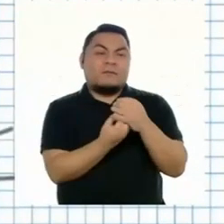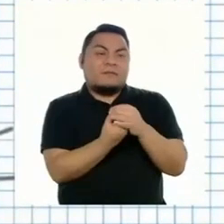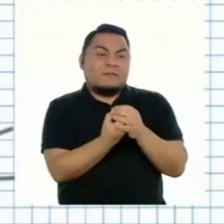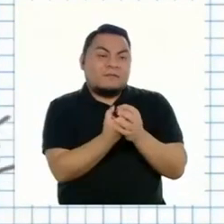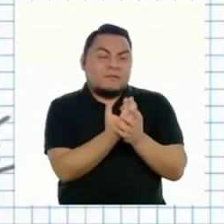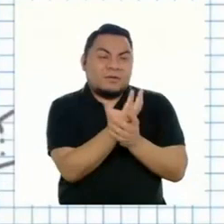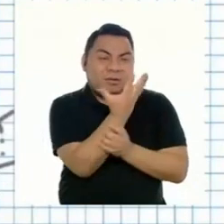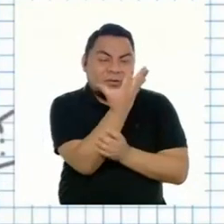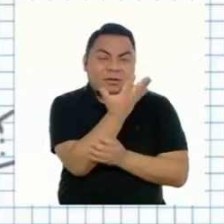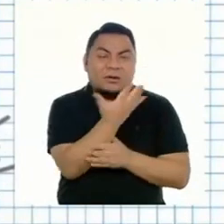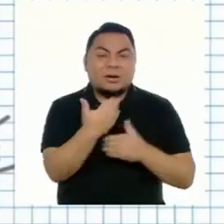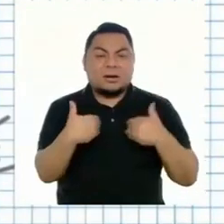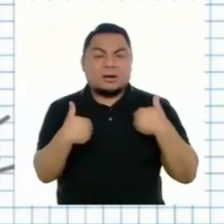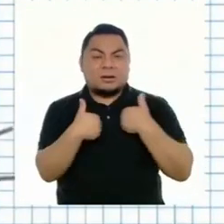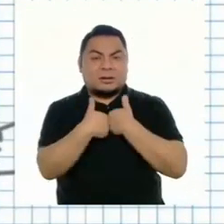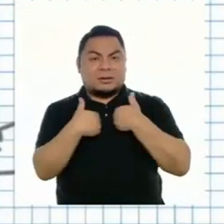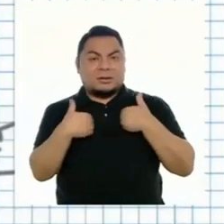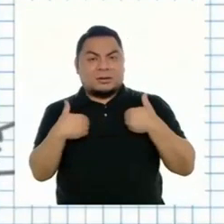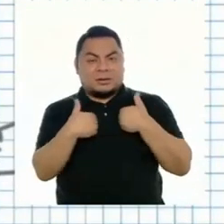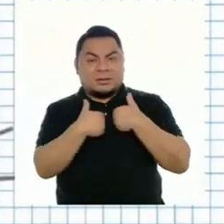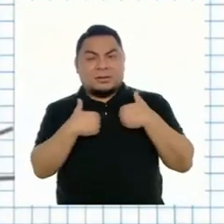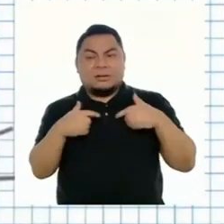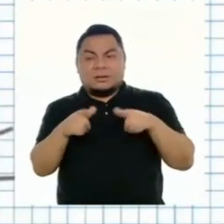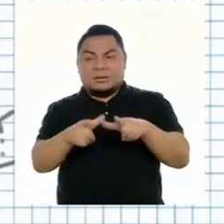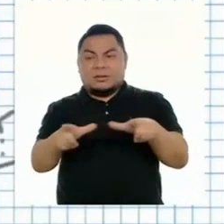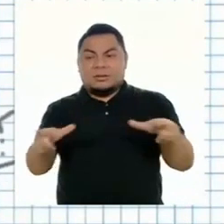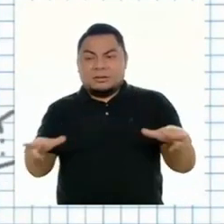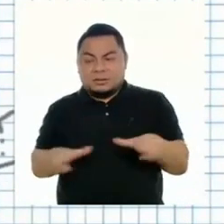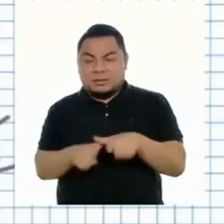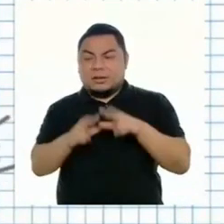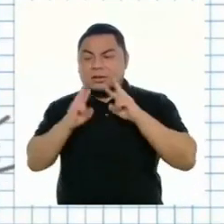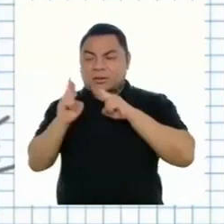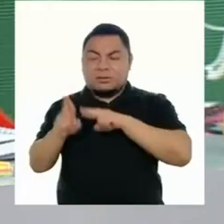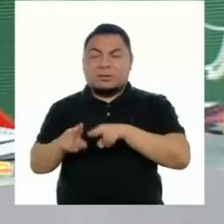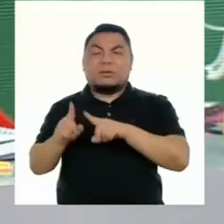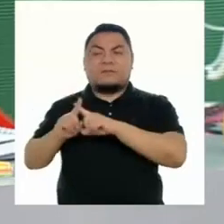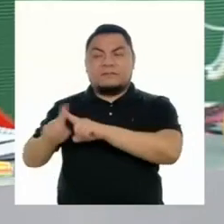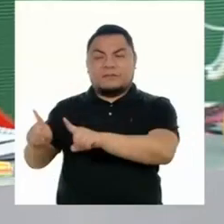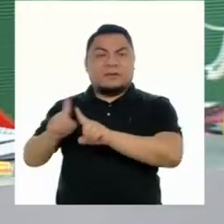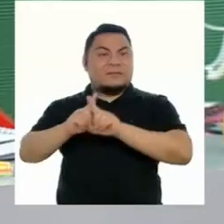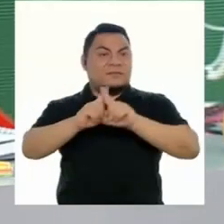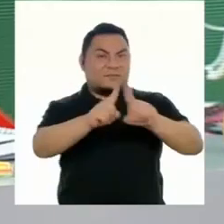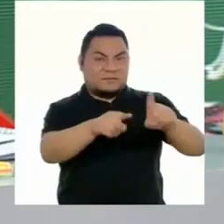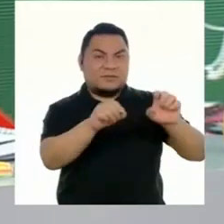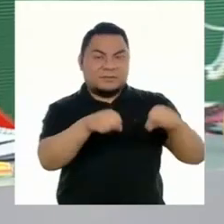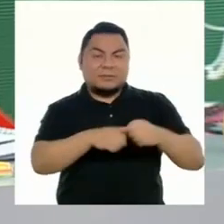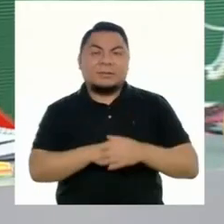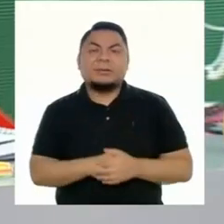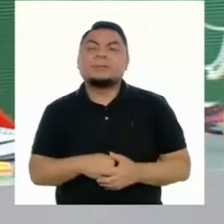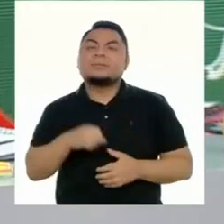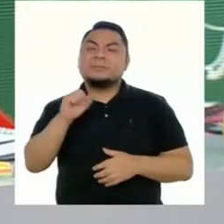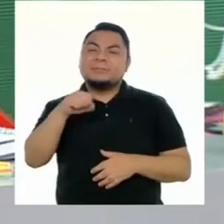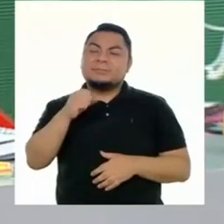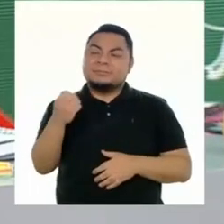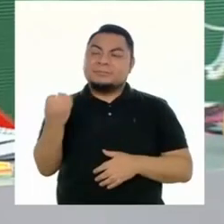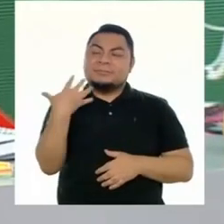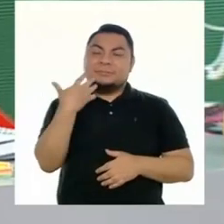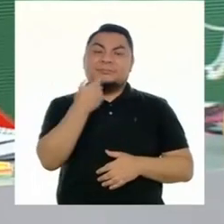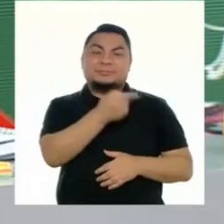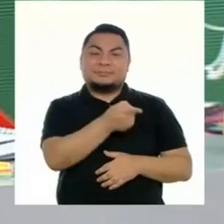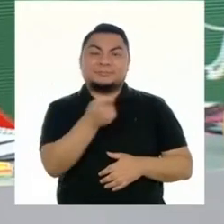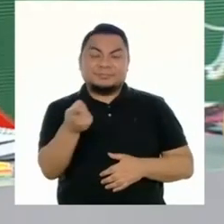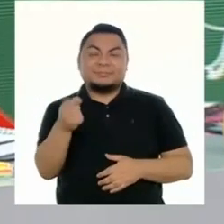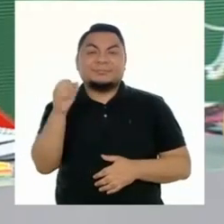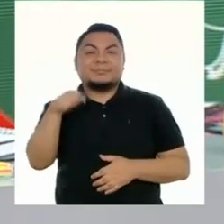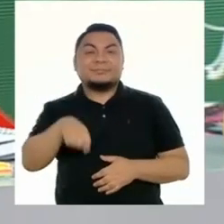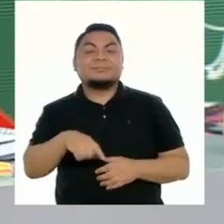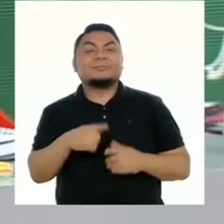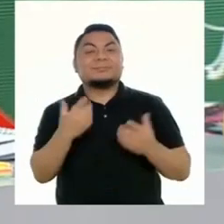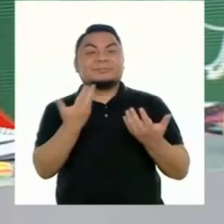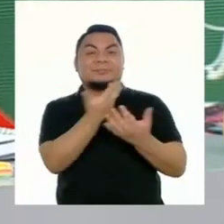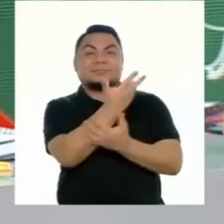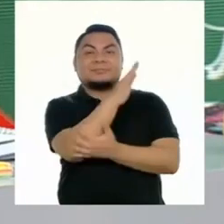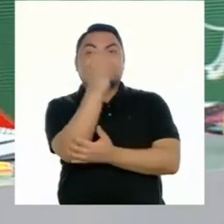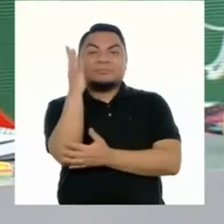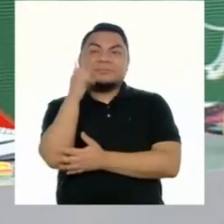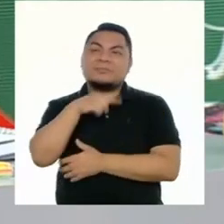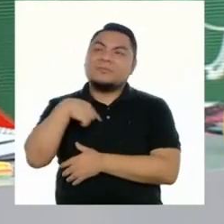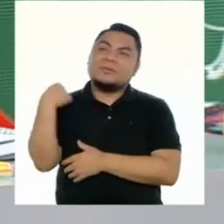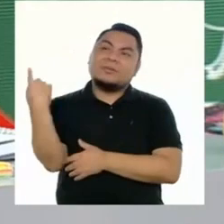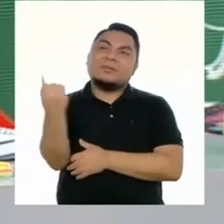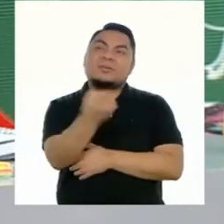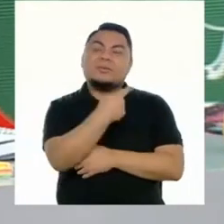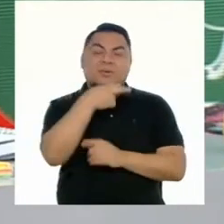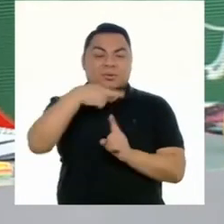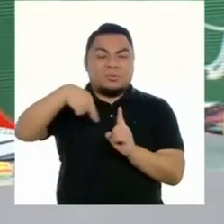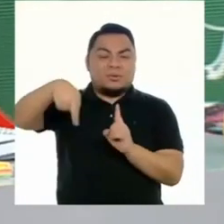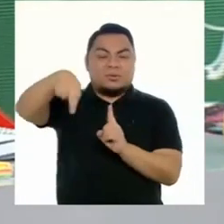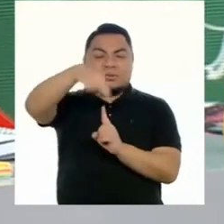flora, fauna, hasta espacios y ecosistemas distintos. Sí, como nos mencionan las chicas y chicos, la biodiversidad está